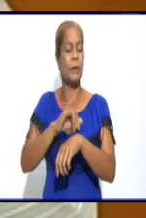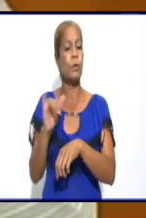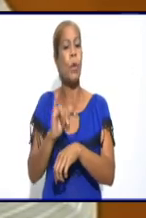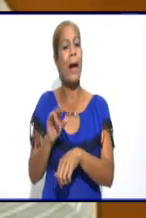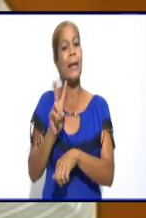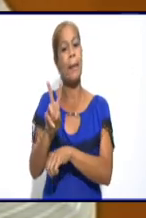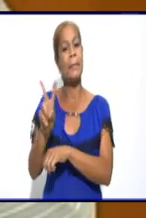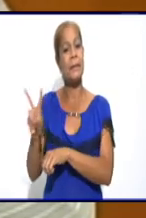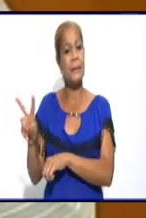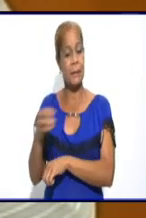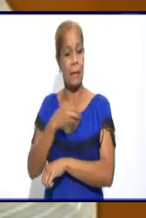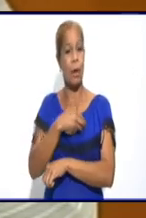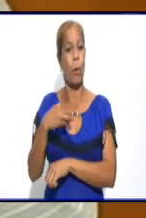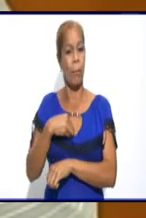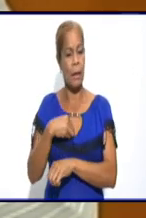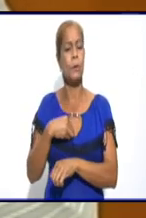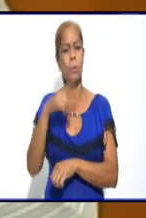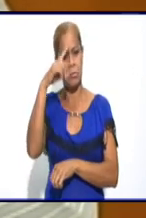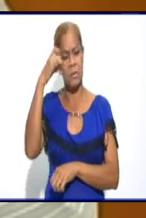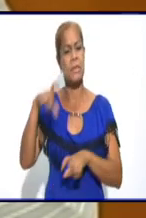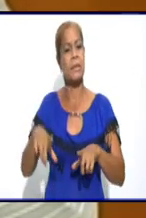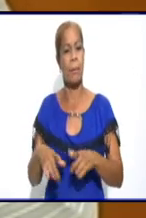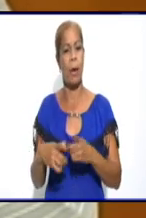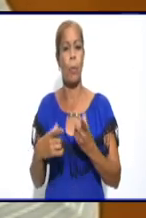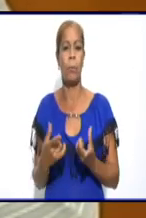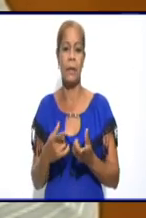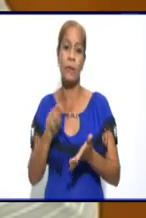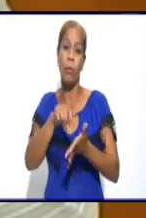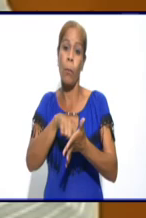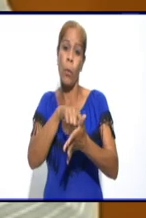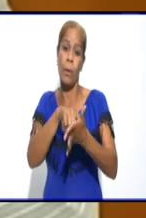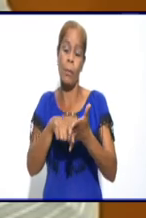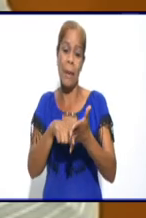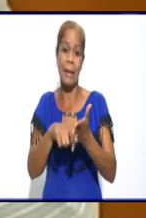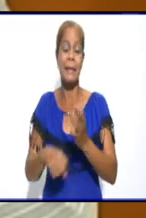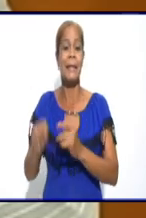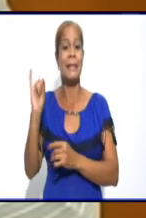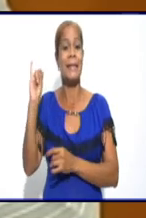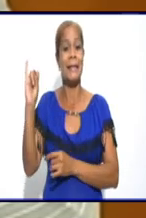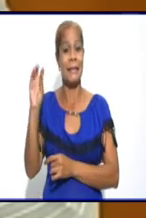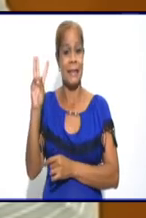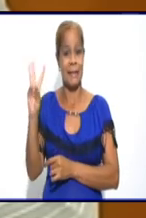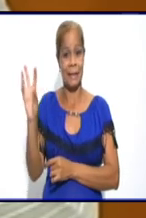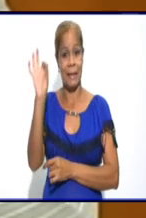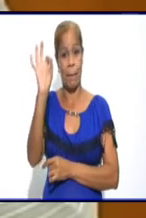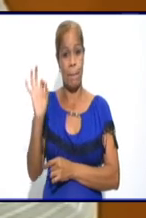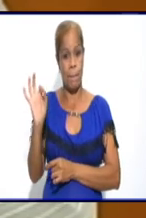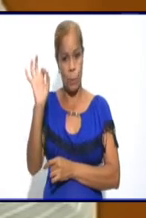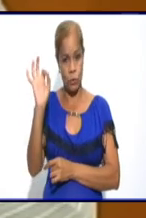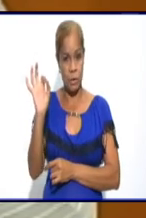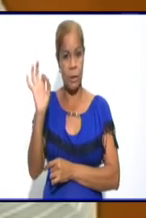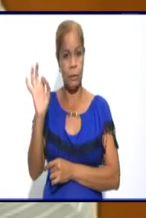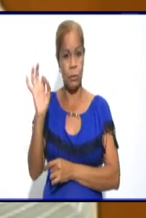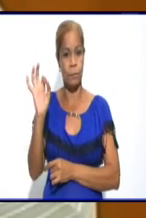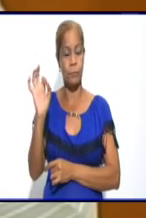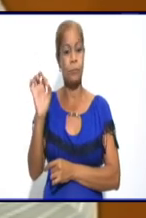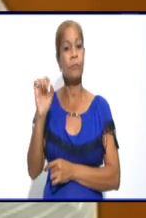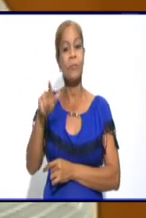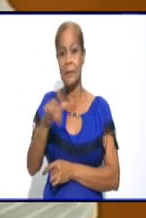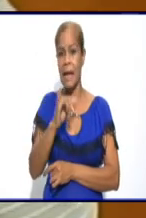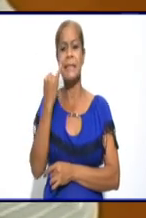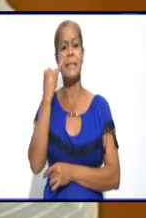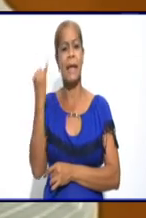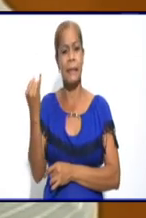a la población se va cumpliendo de acuerdo a lo planificado y el 63% de la población pesquisada se determinaron o se identificaron